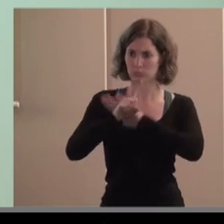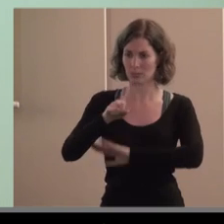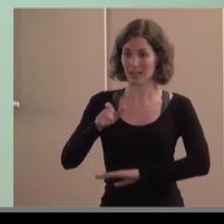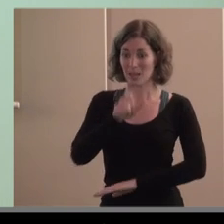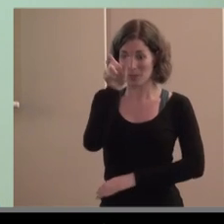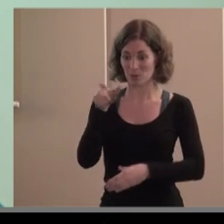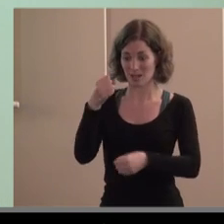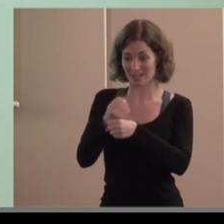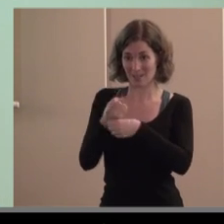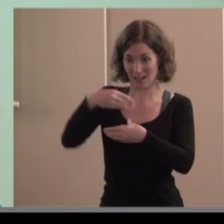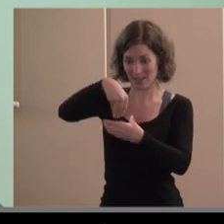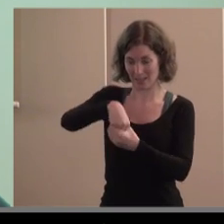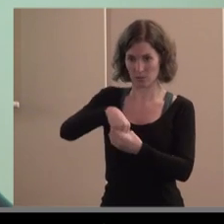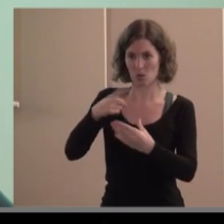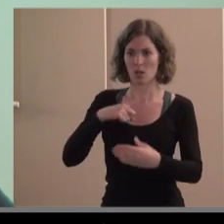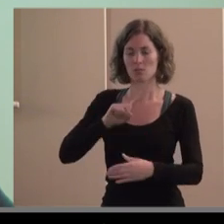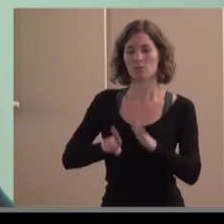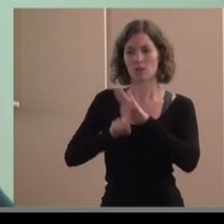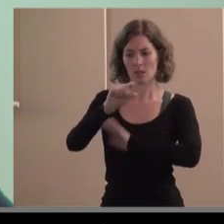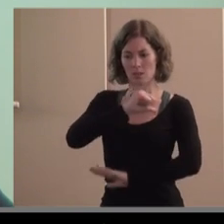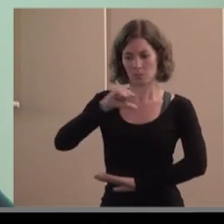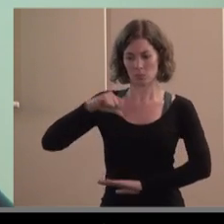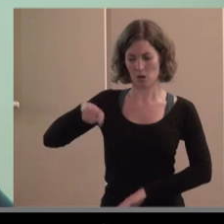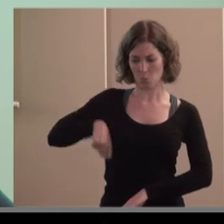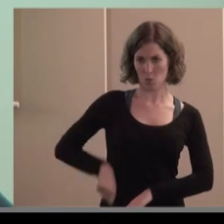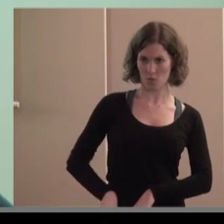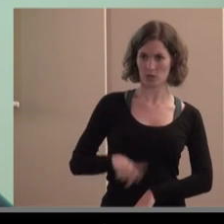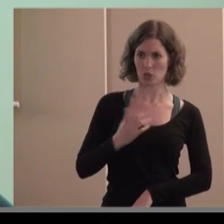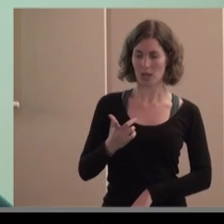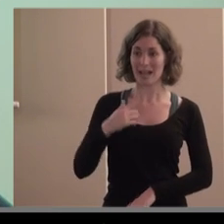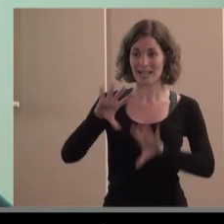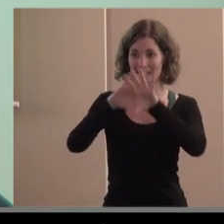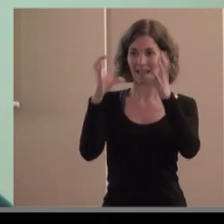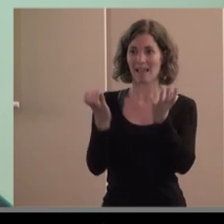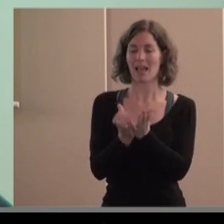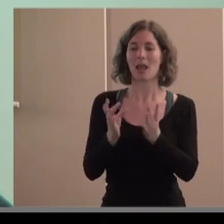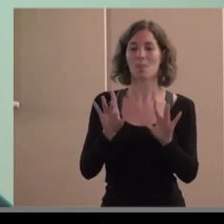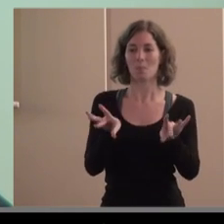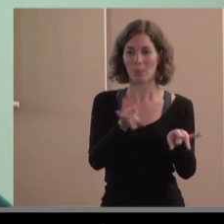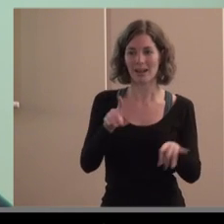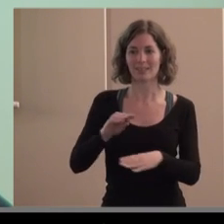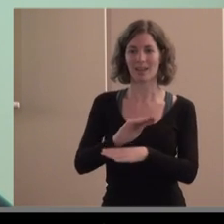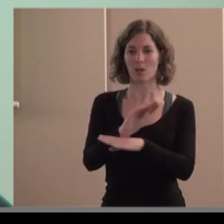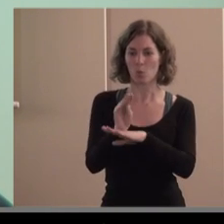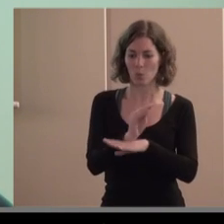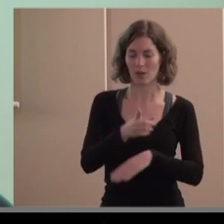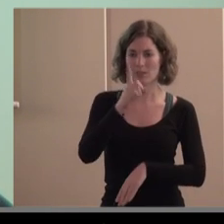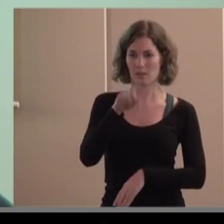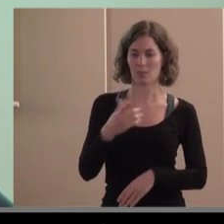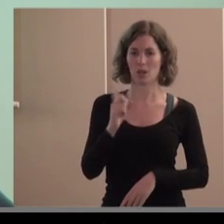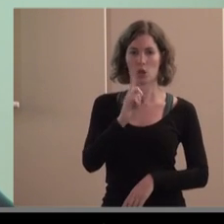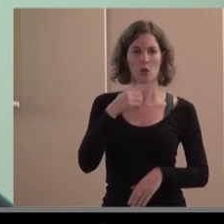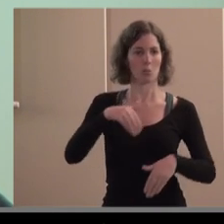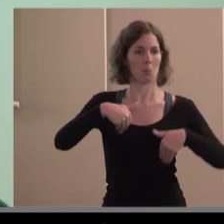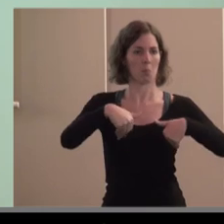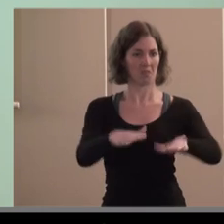que no se carga al planeta sino que eso sea sostenible es aquello de dejar dejar que las cosas estén al menos no peor de